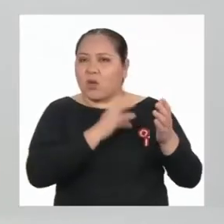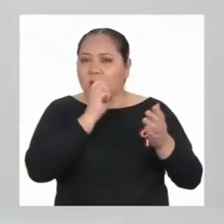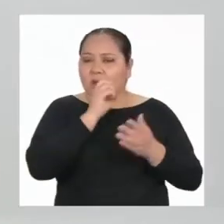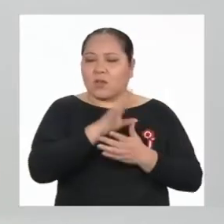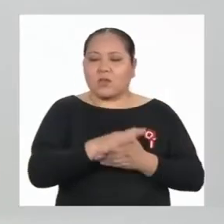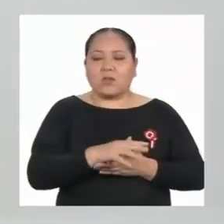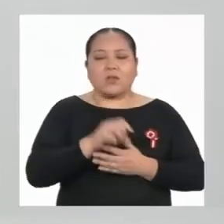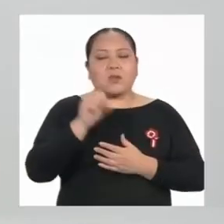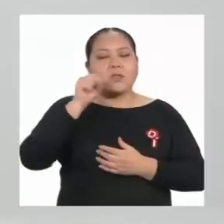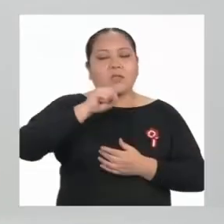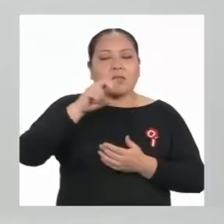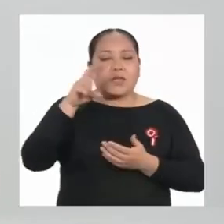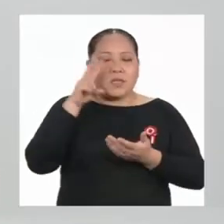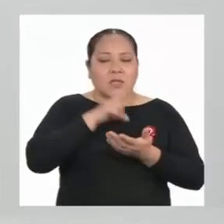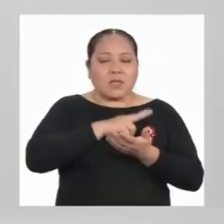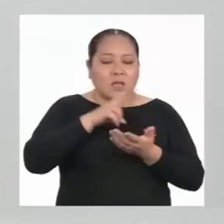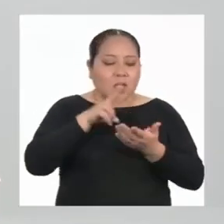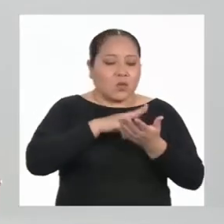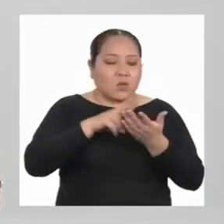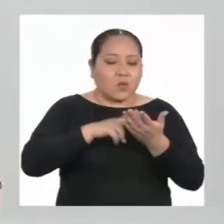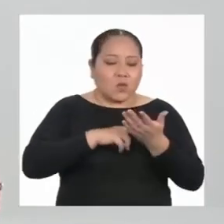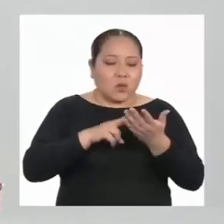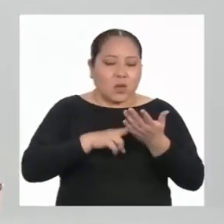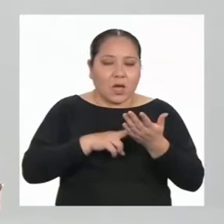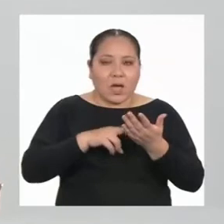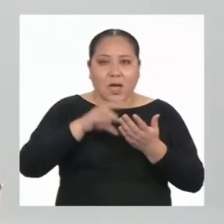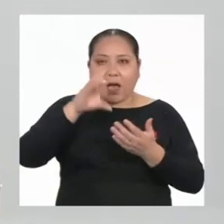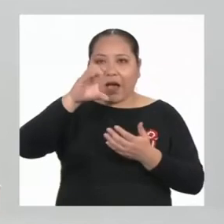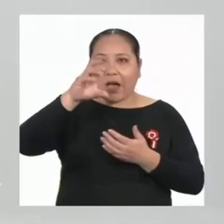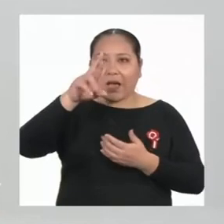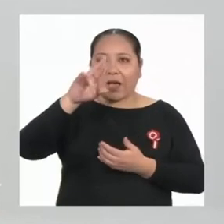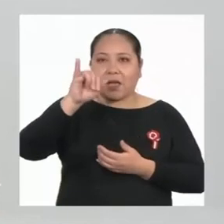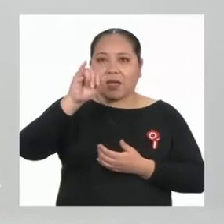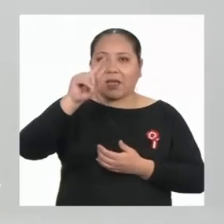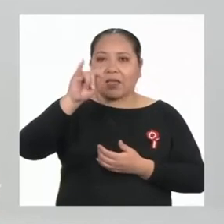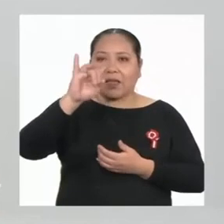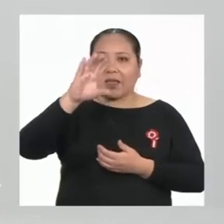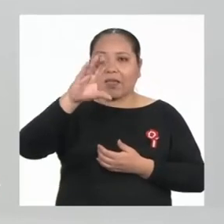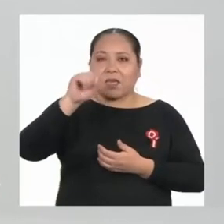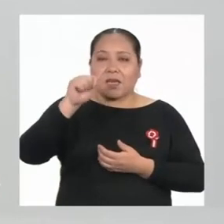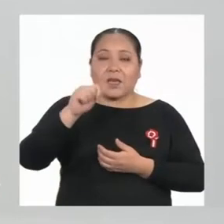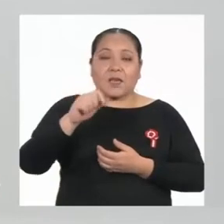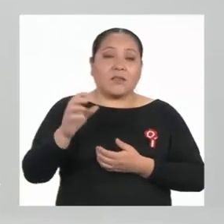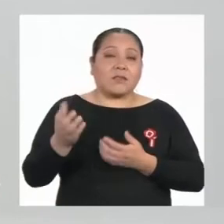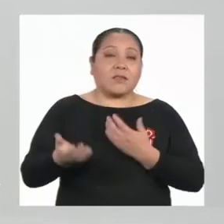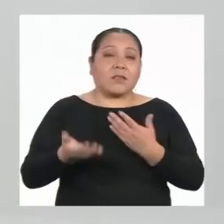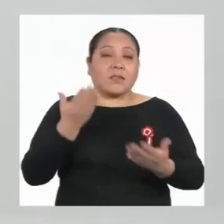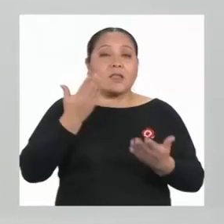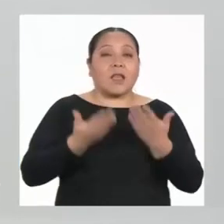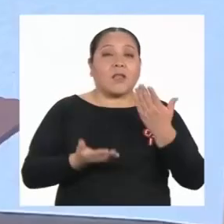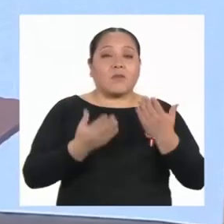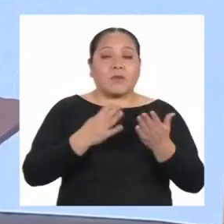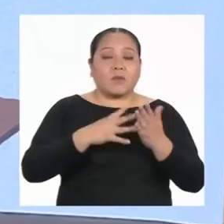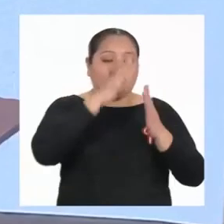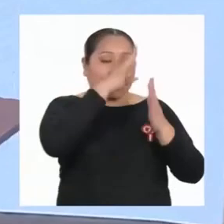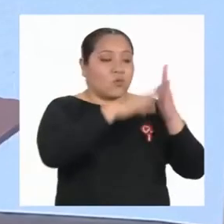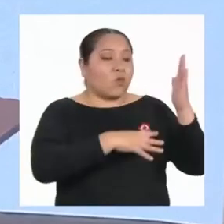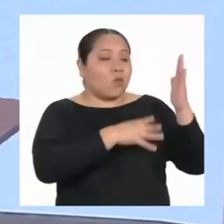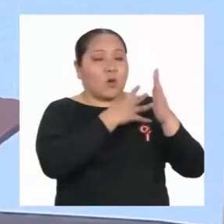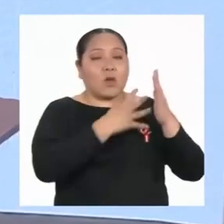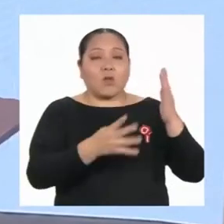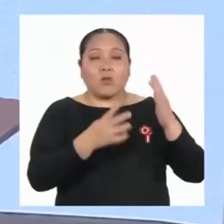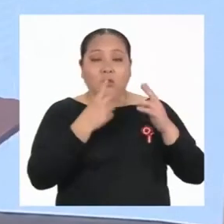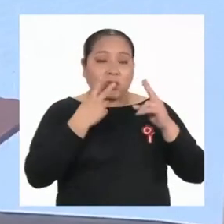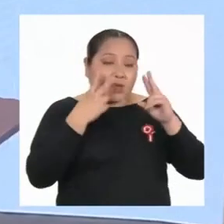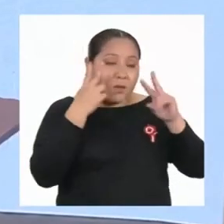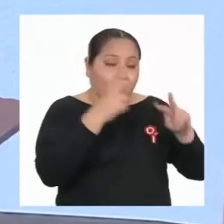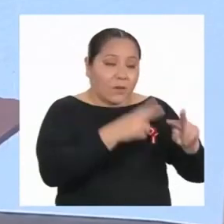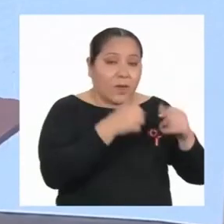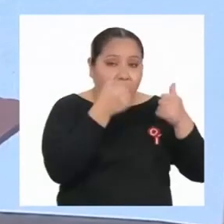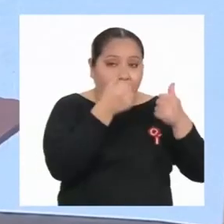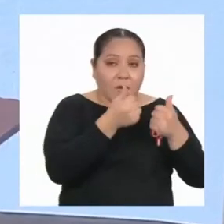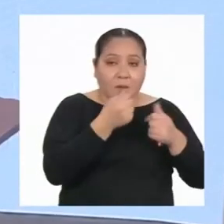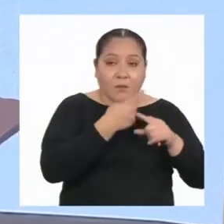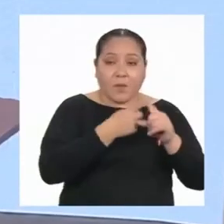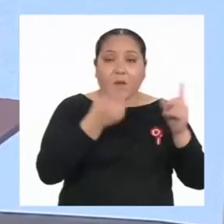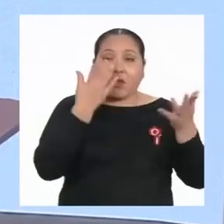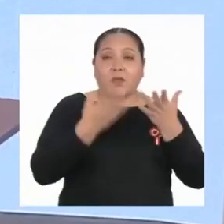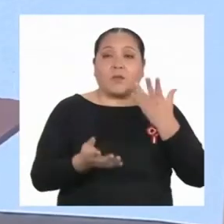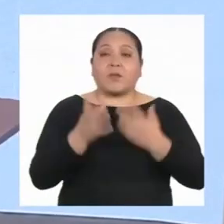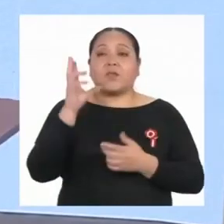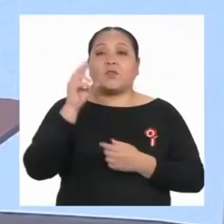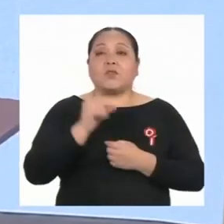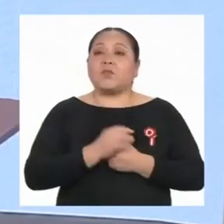lectura crítica de todo. Así sea una tabla estadística que se vea confiable. Y hablando de estadística,